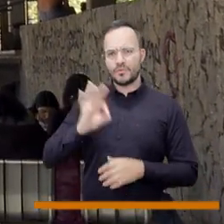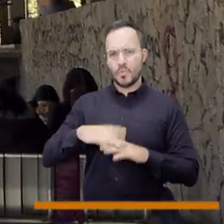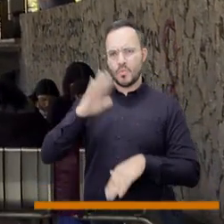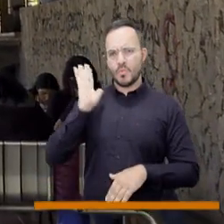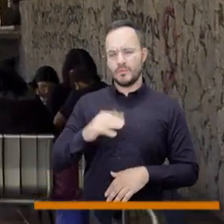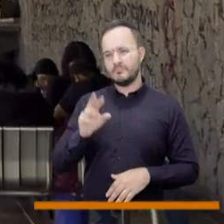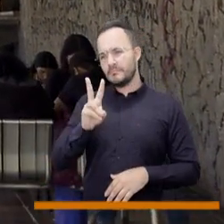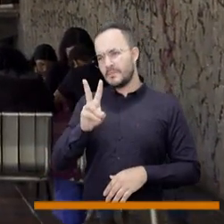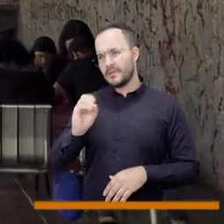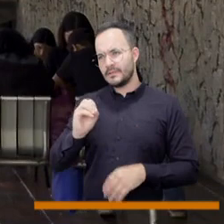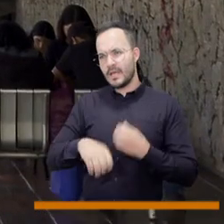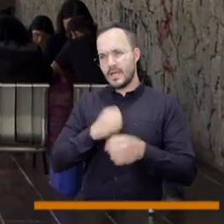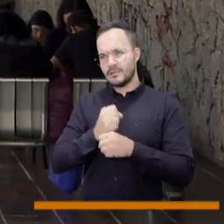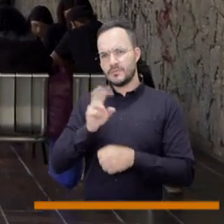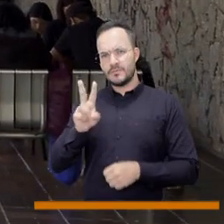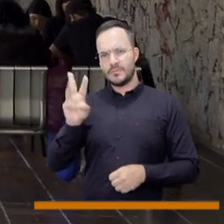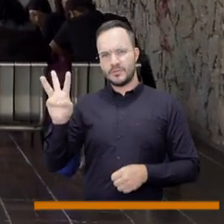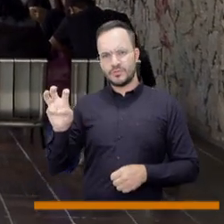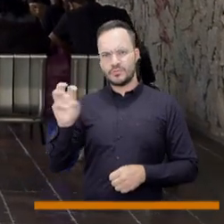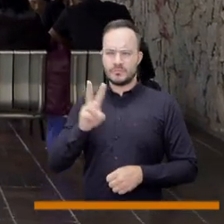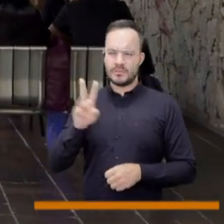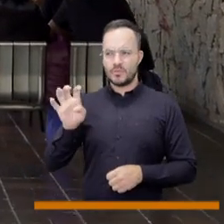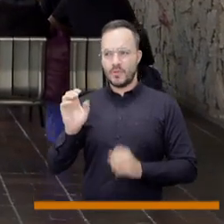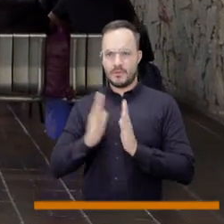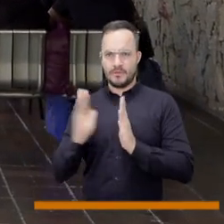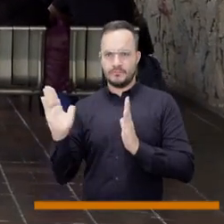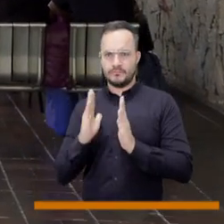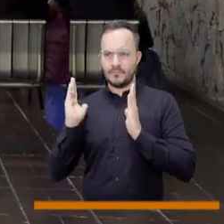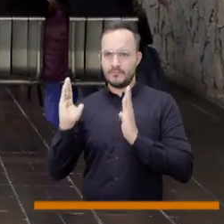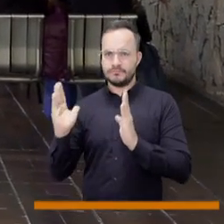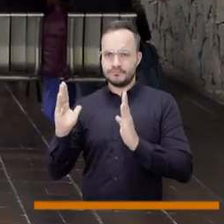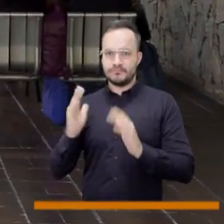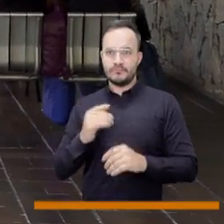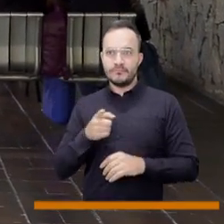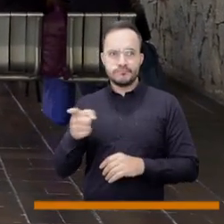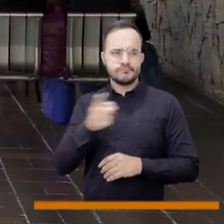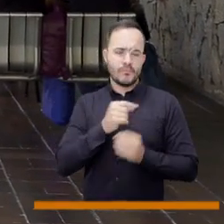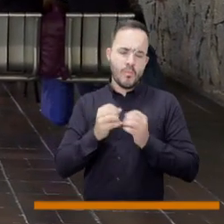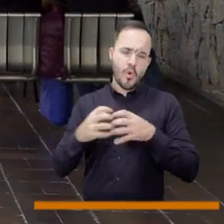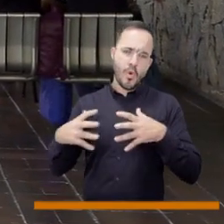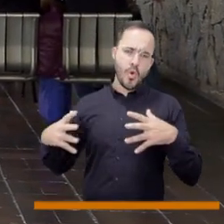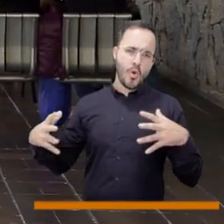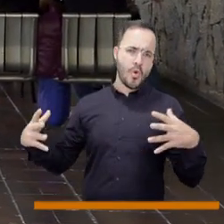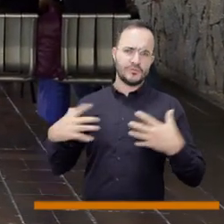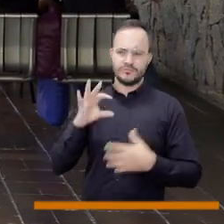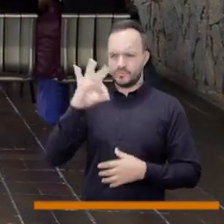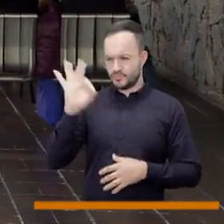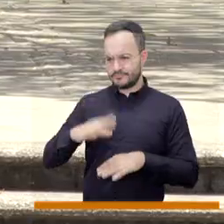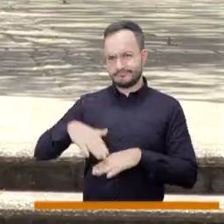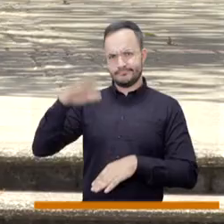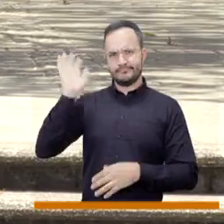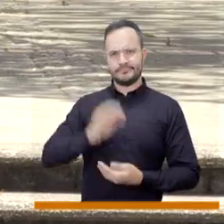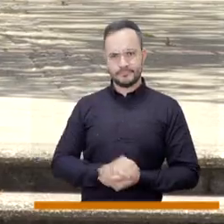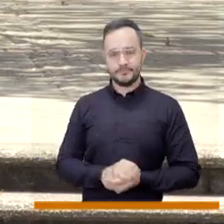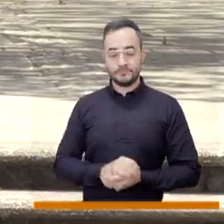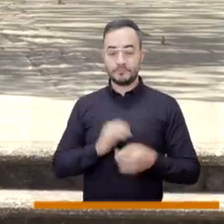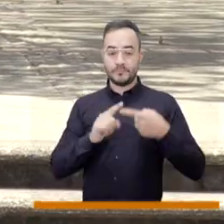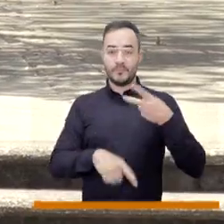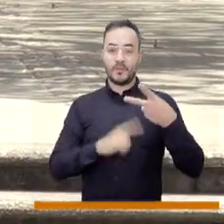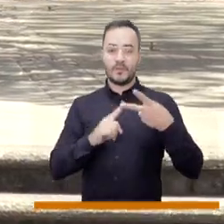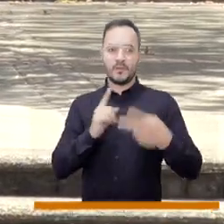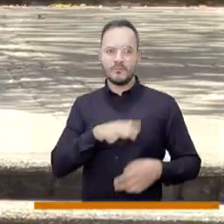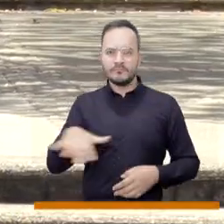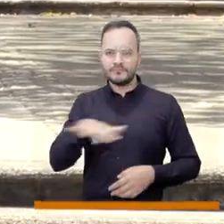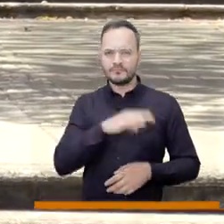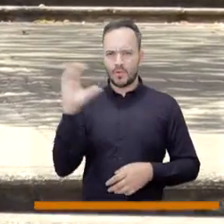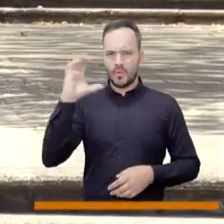mayoritario entre personas de 20 y 28 años, 29 años, que engrosan esta juventud. Eso por un lado. Por otro lado, pues